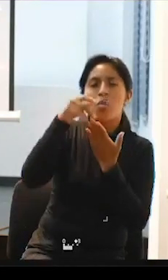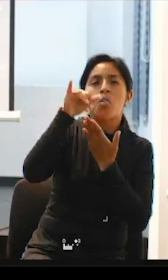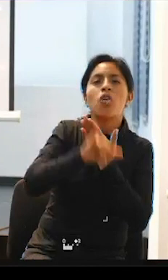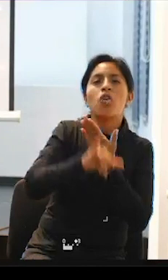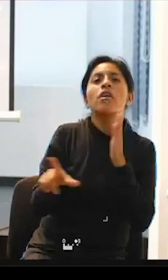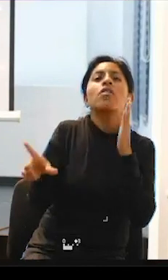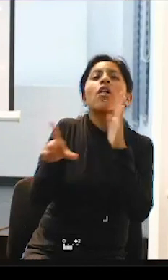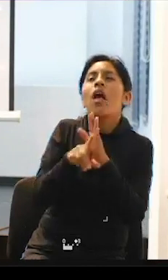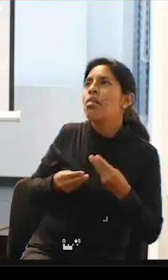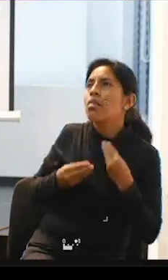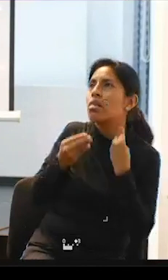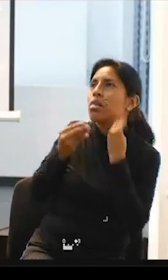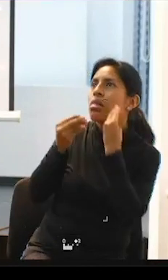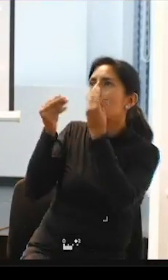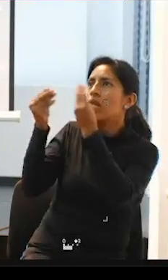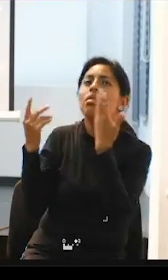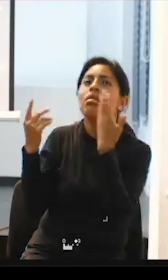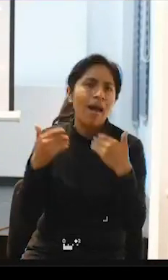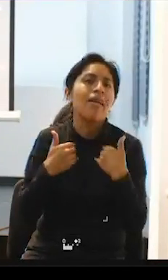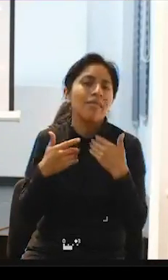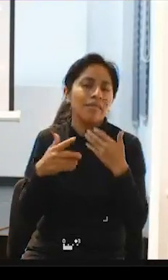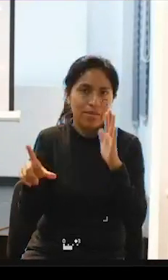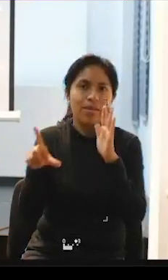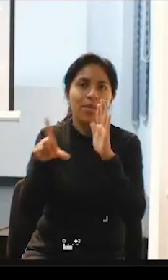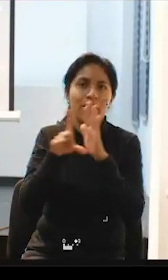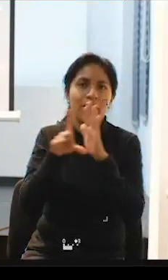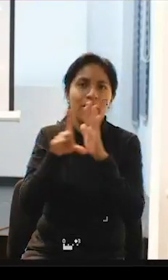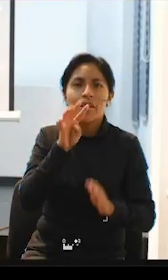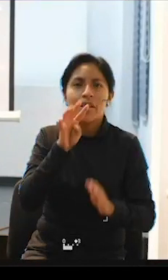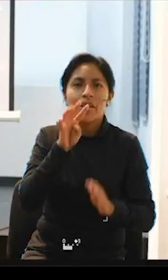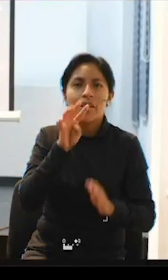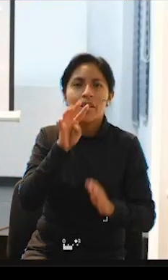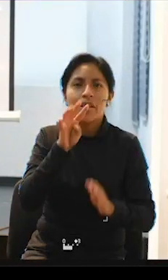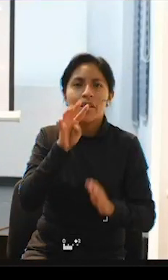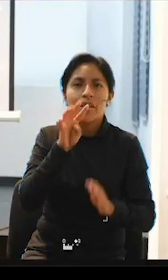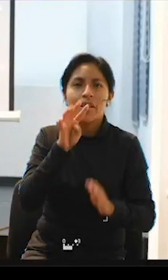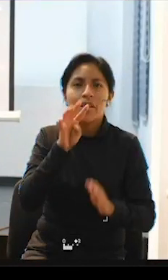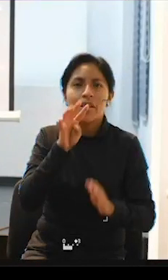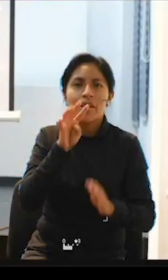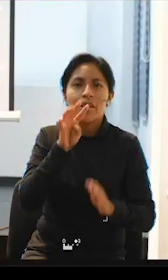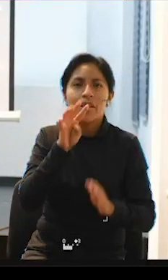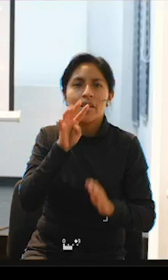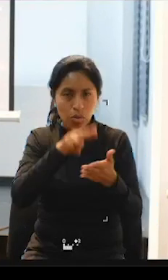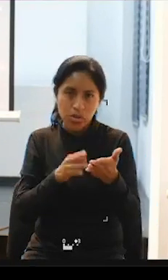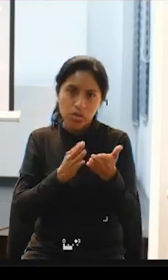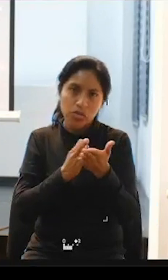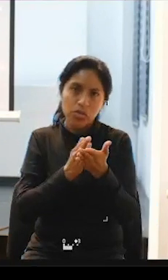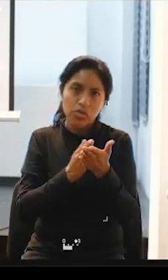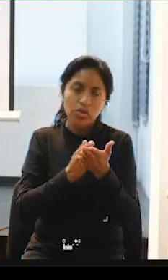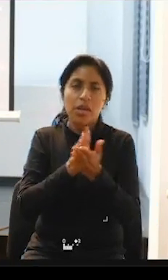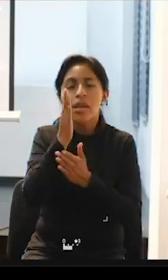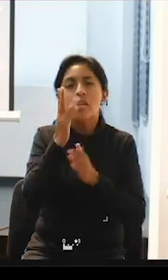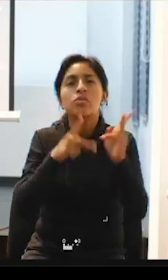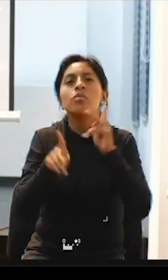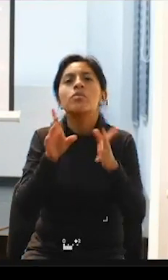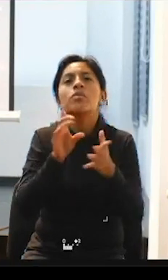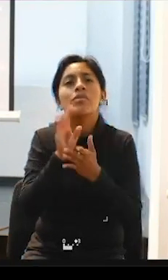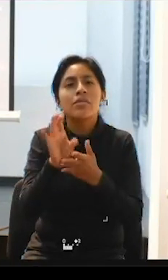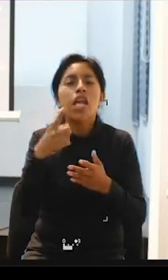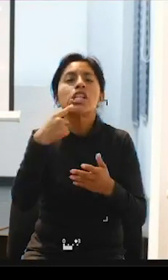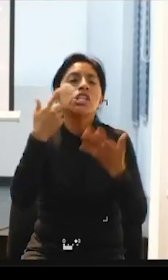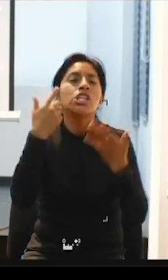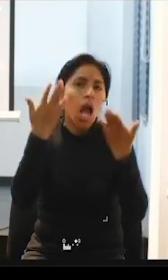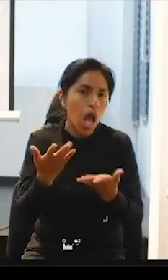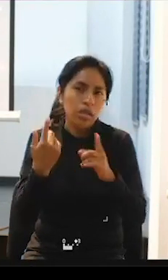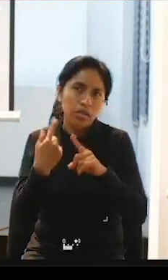aunque ya tenemos una ley la 4024 de la convención que dice que tiene que haber pero el estado